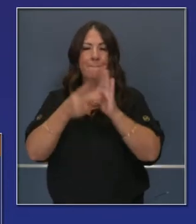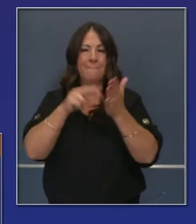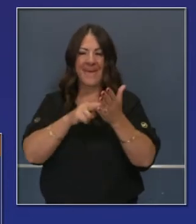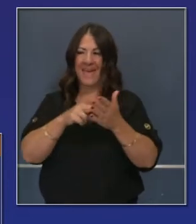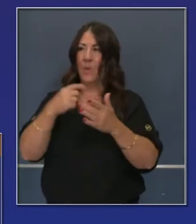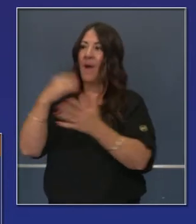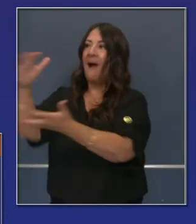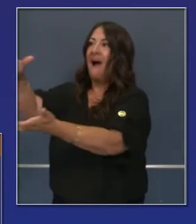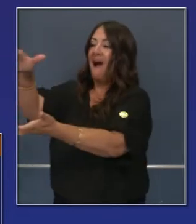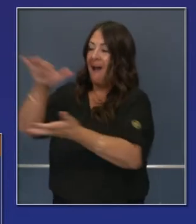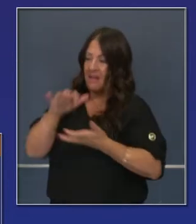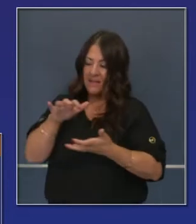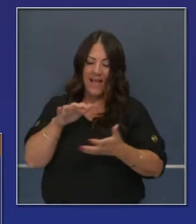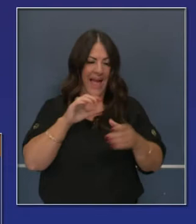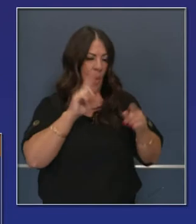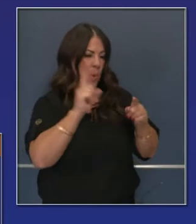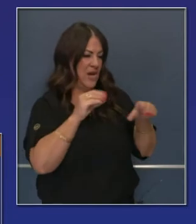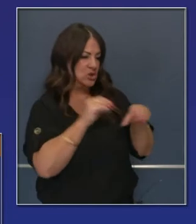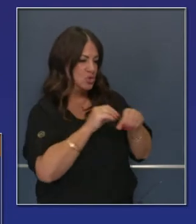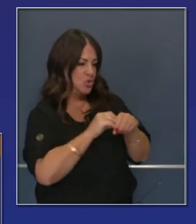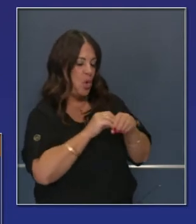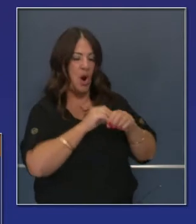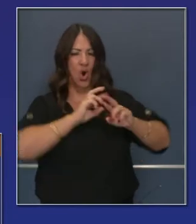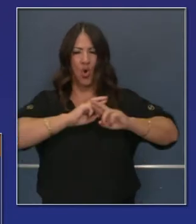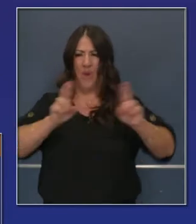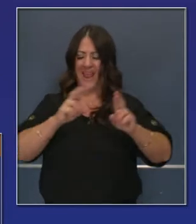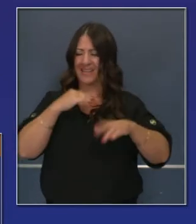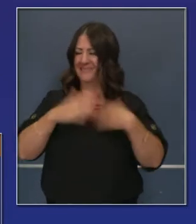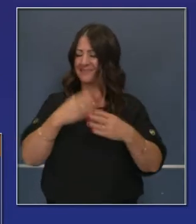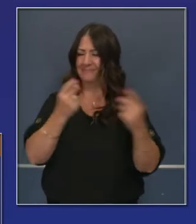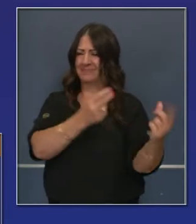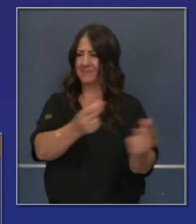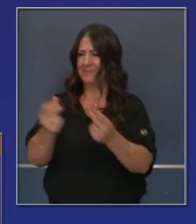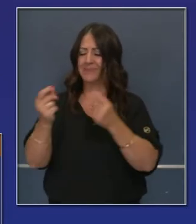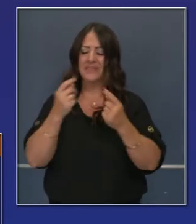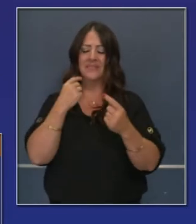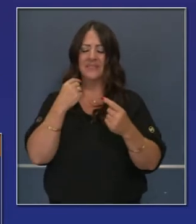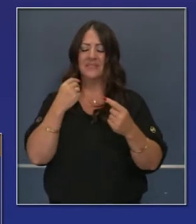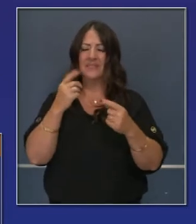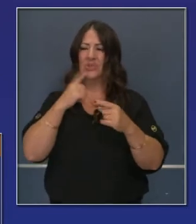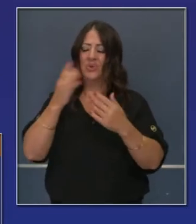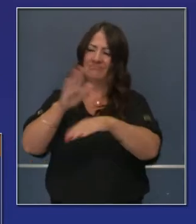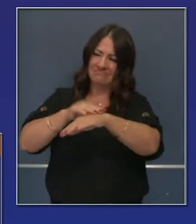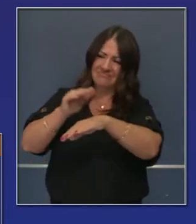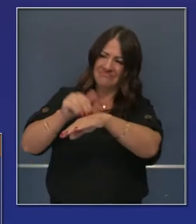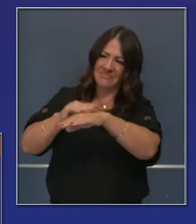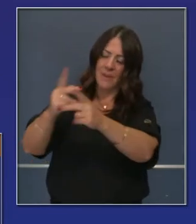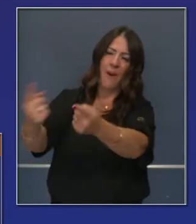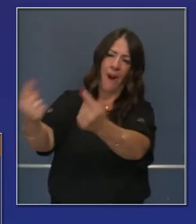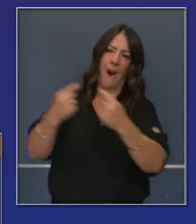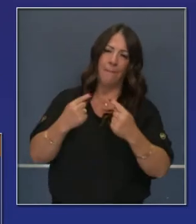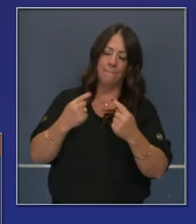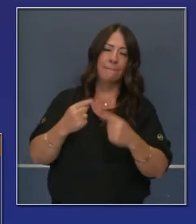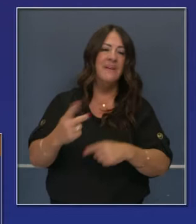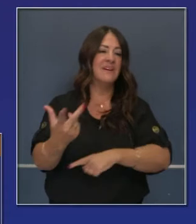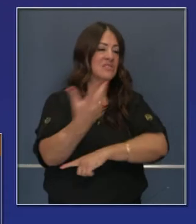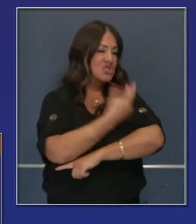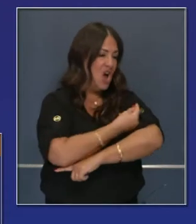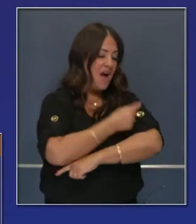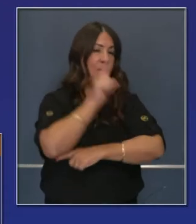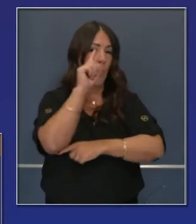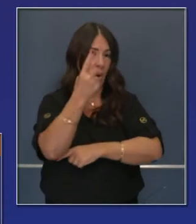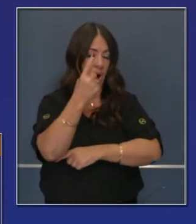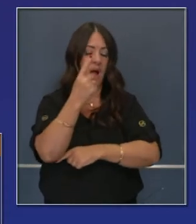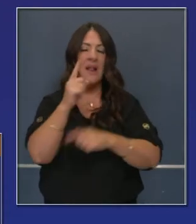desde el punto de vista logístico, el almacenamiento, el requisito de que la